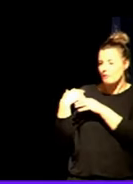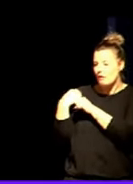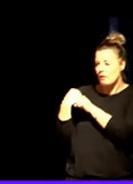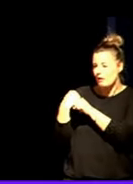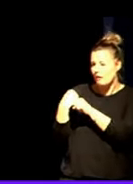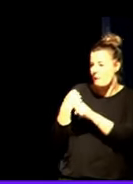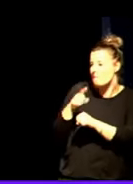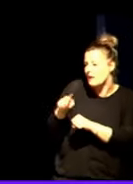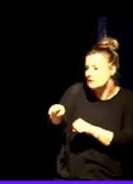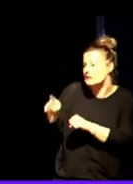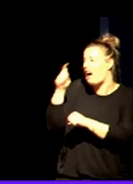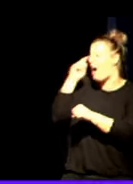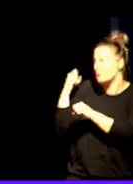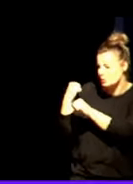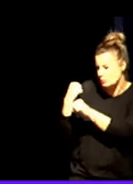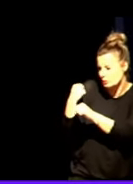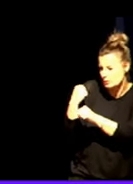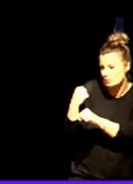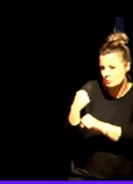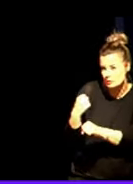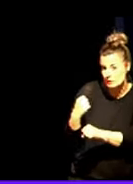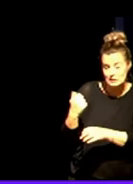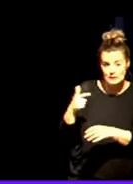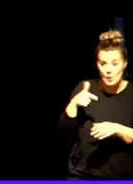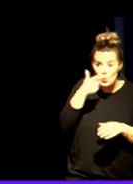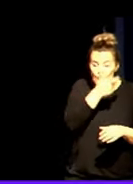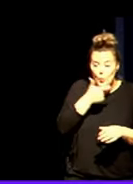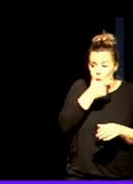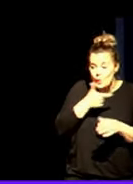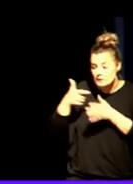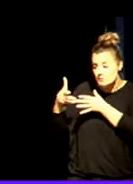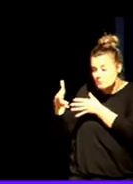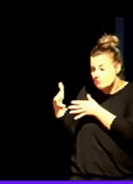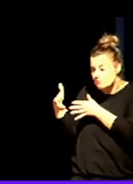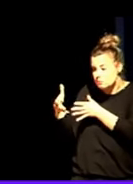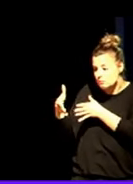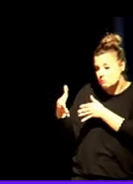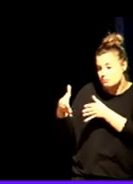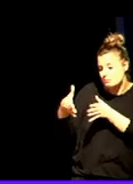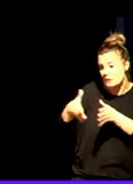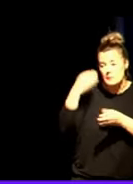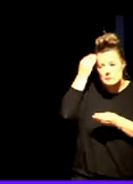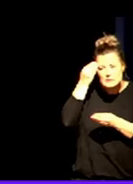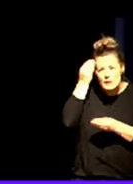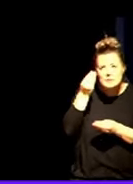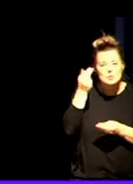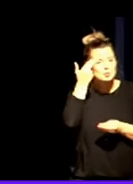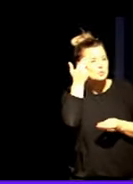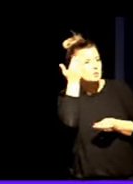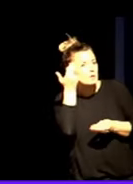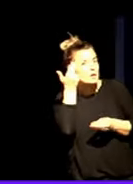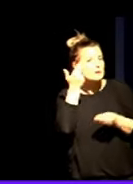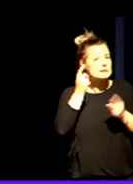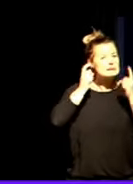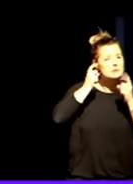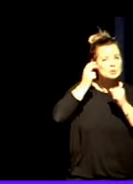años en ocasiones que el tránsito el periodo entre esos primeros pensamientos suicidas y la tentativa de suicidio de media